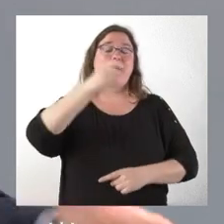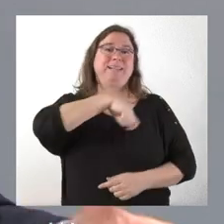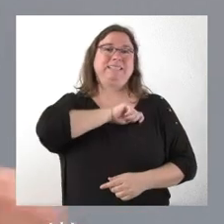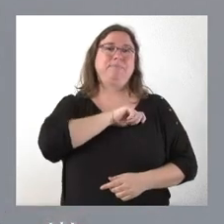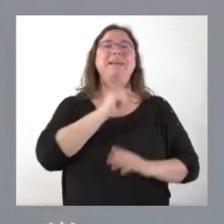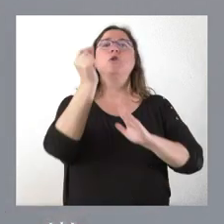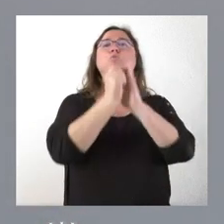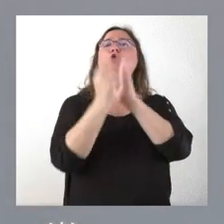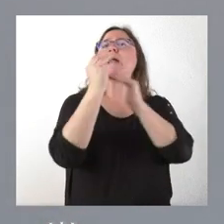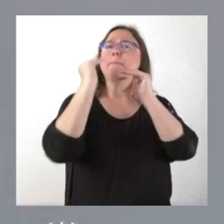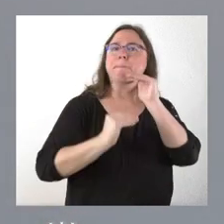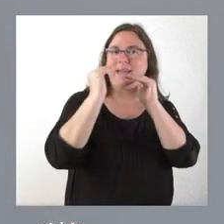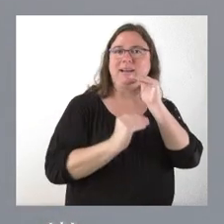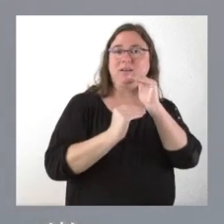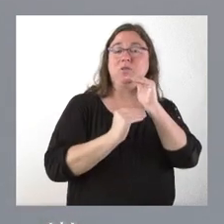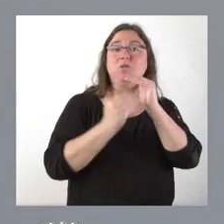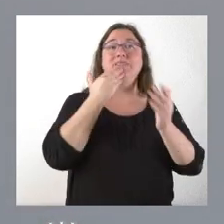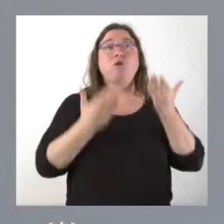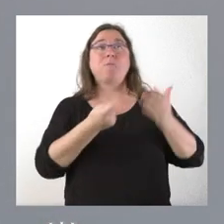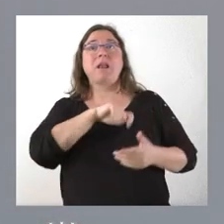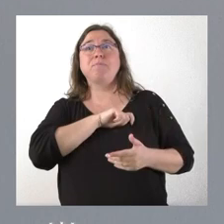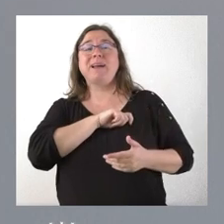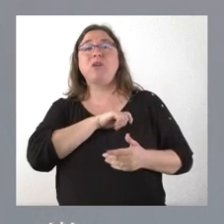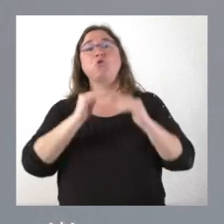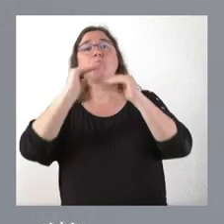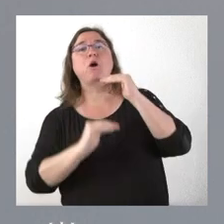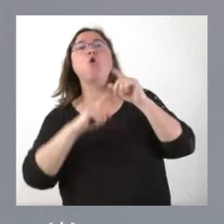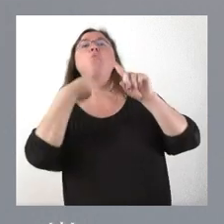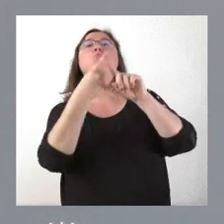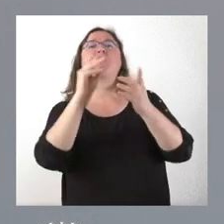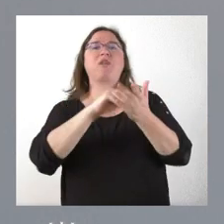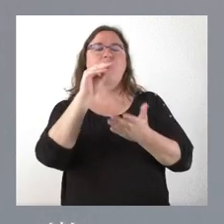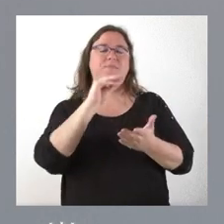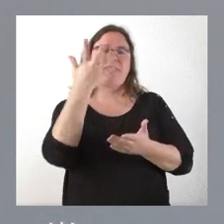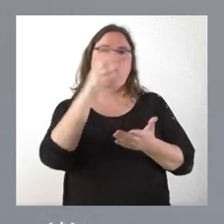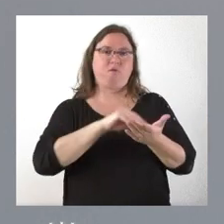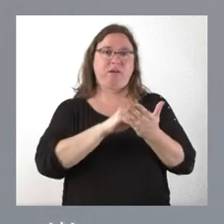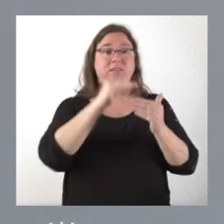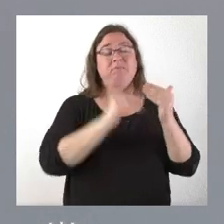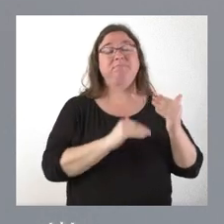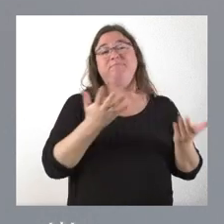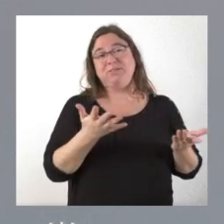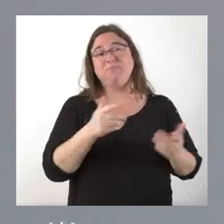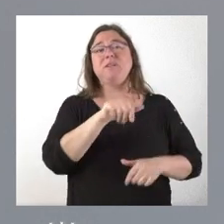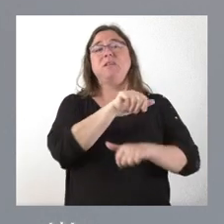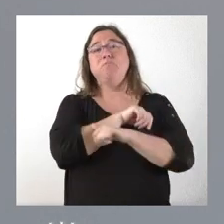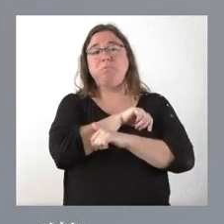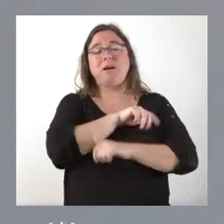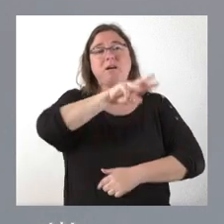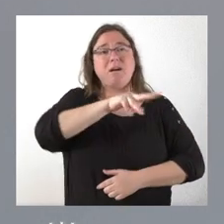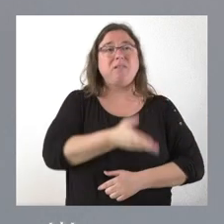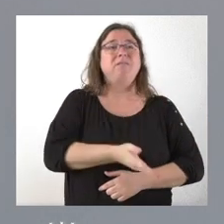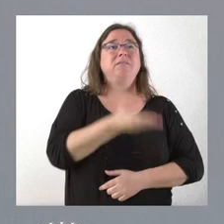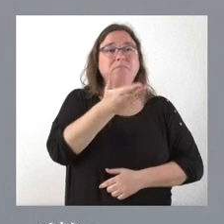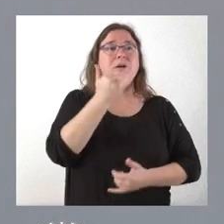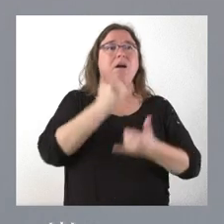paro en el último año cinco veces más que la media española. No es un consuelo si en el primer trimestre del año ha aumentado el desempleo y son más las personas que quieren trabajar